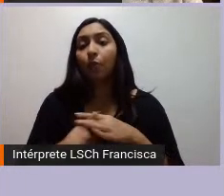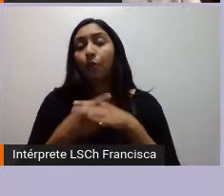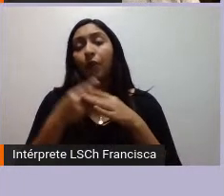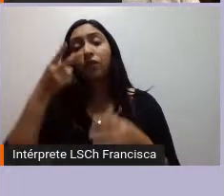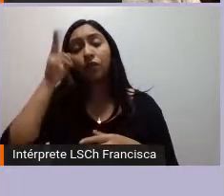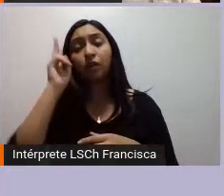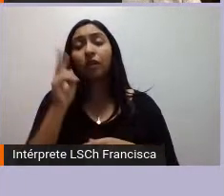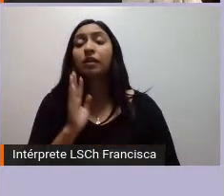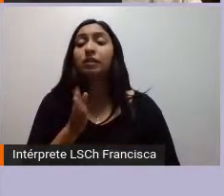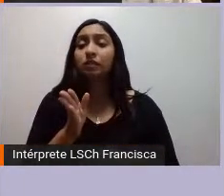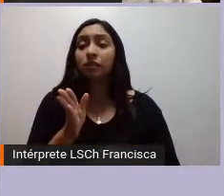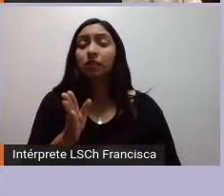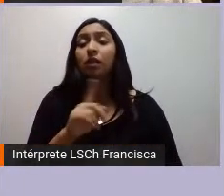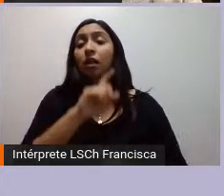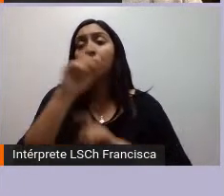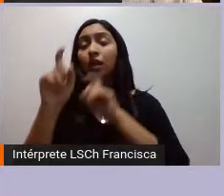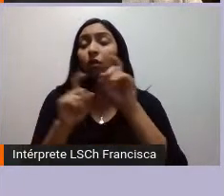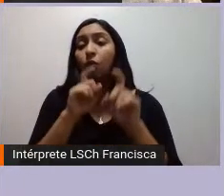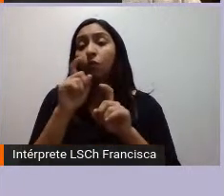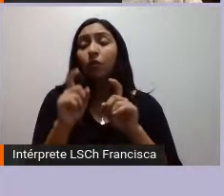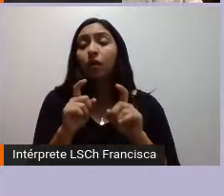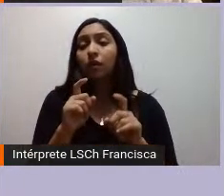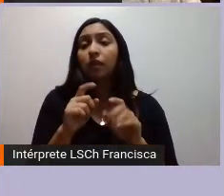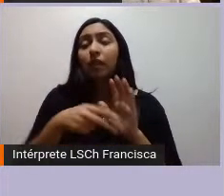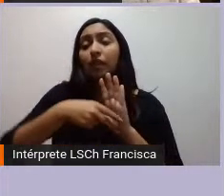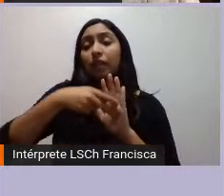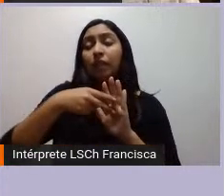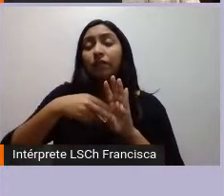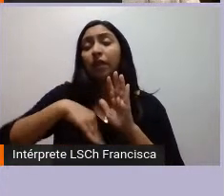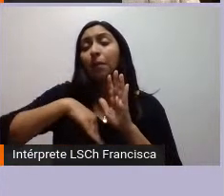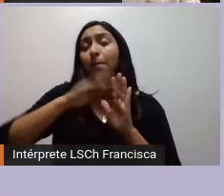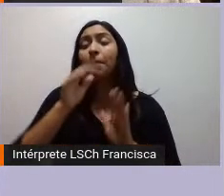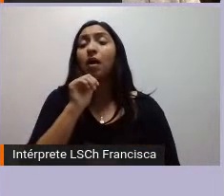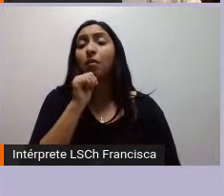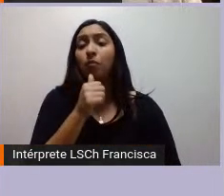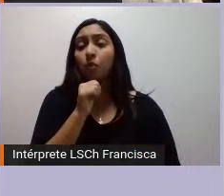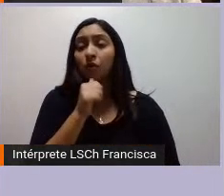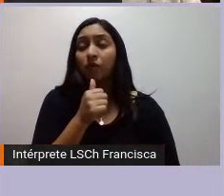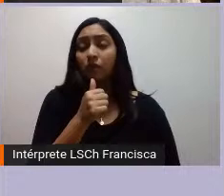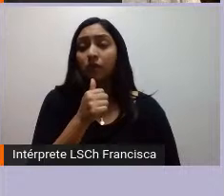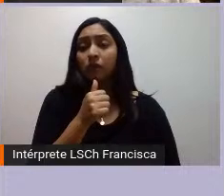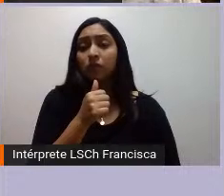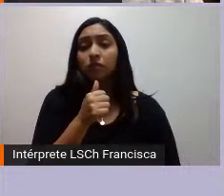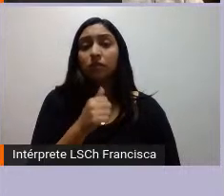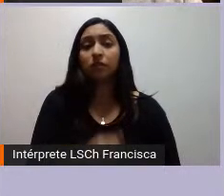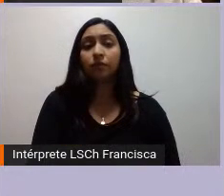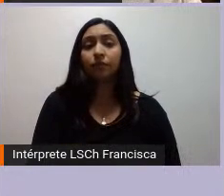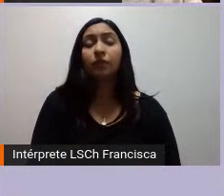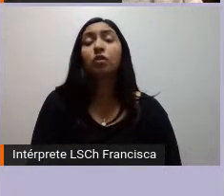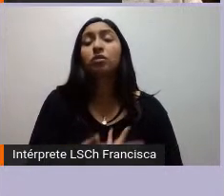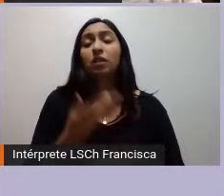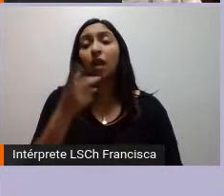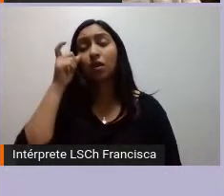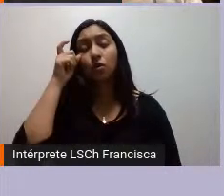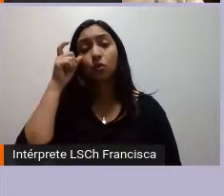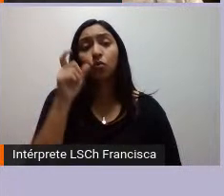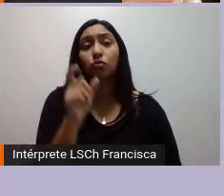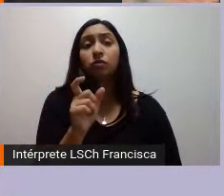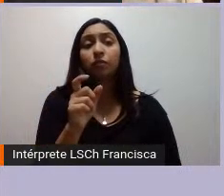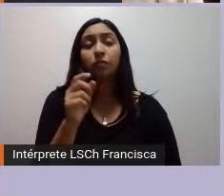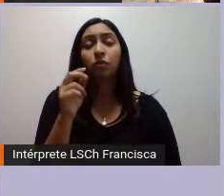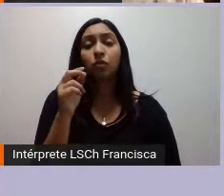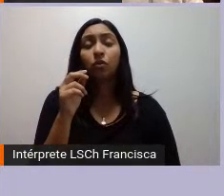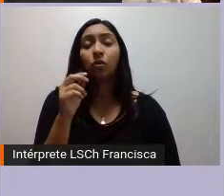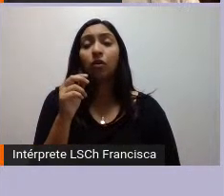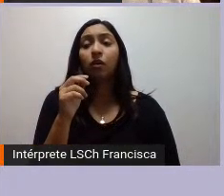encuesta de Kassen y otras en los niveles de mayor pobreza relacionado con el pobre chileno y por tanto hay un concepto racial o una perpetuación de